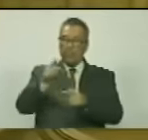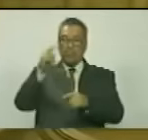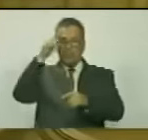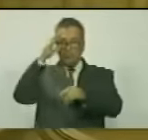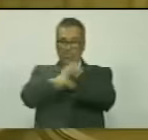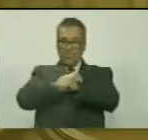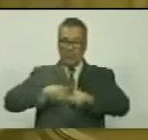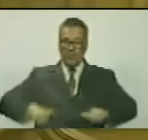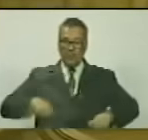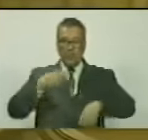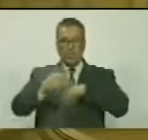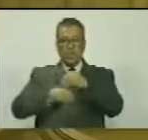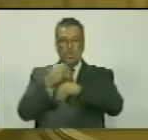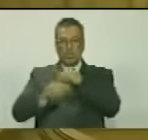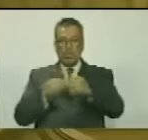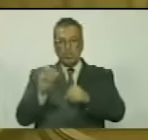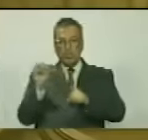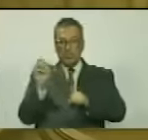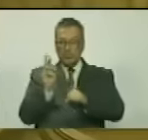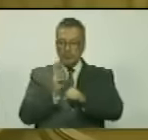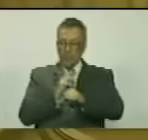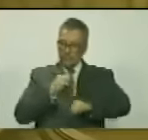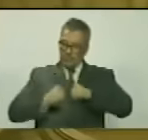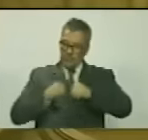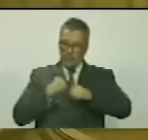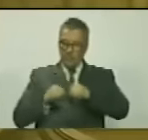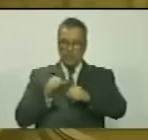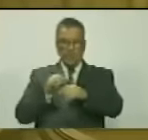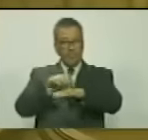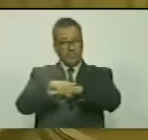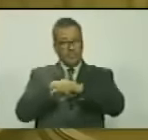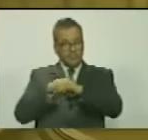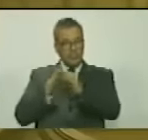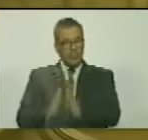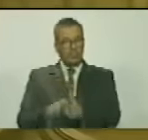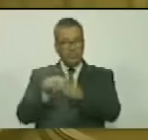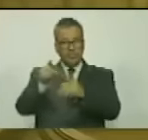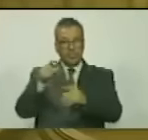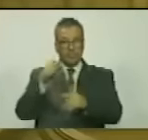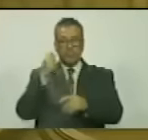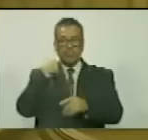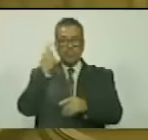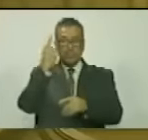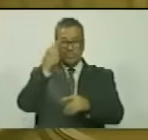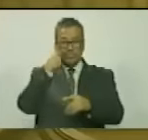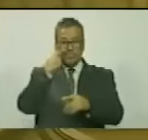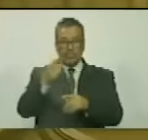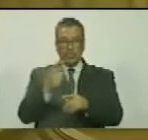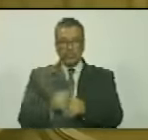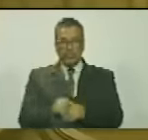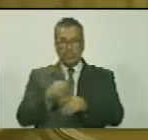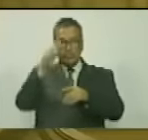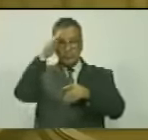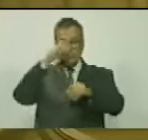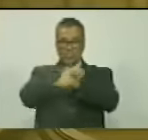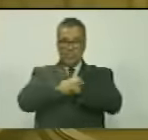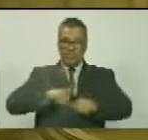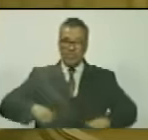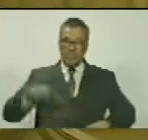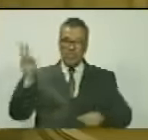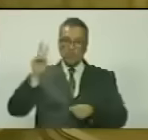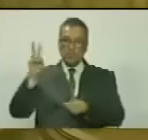el general que hizo correr a los ingleses en el Cuyuní fue un brillante oficial del ejército